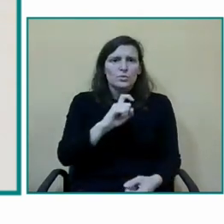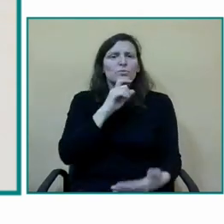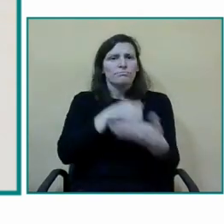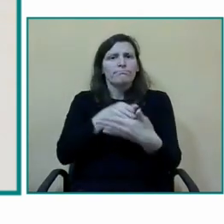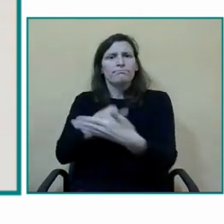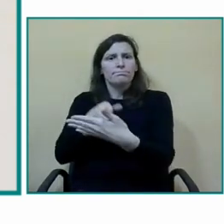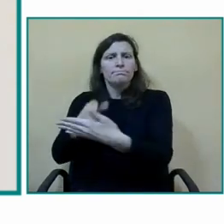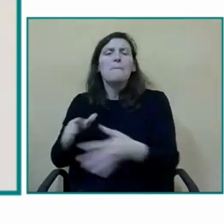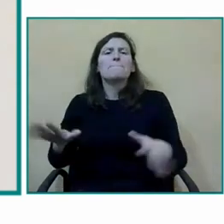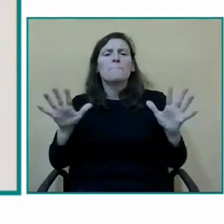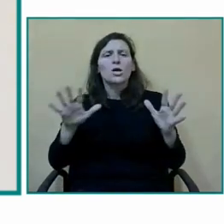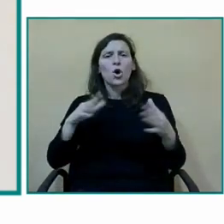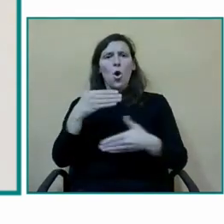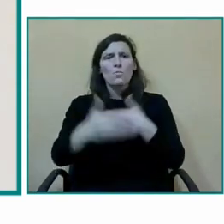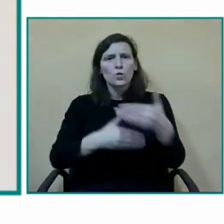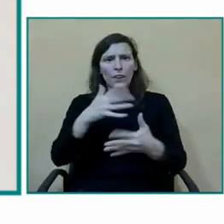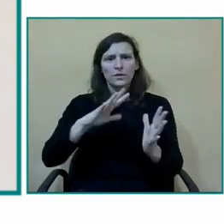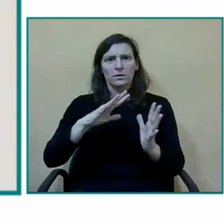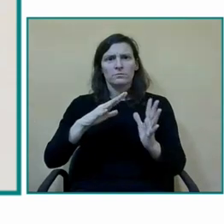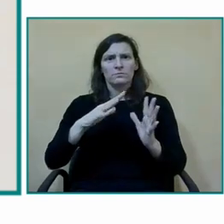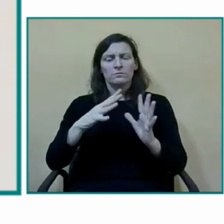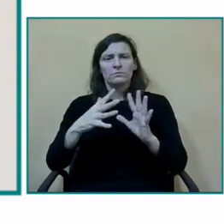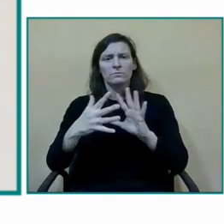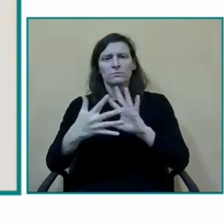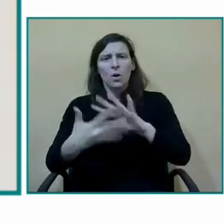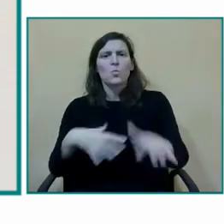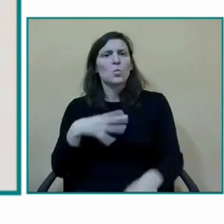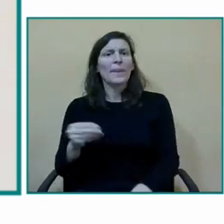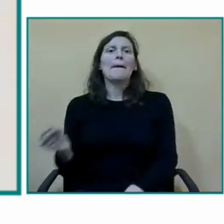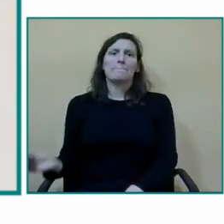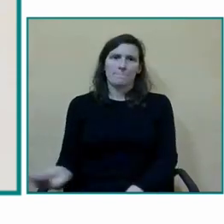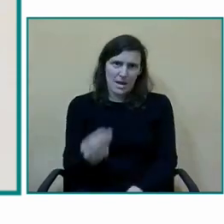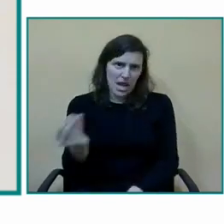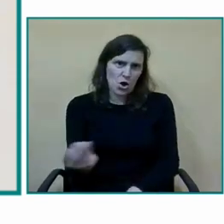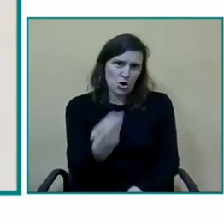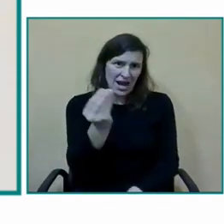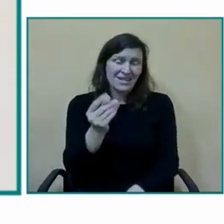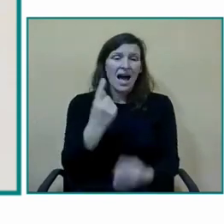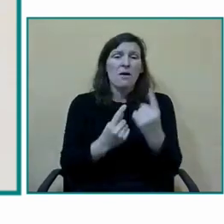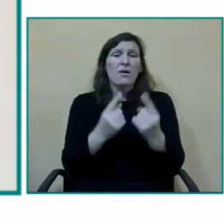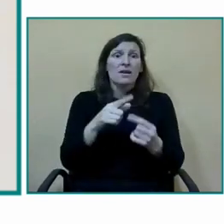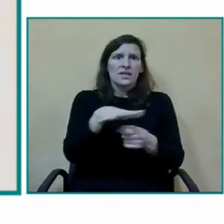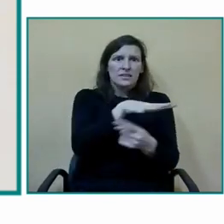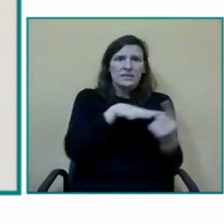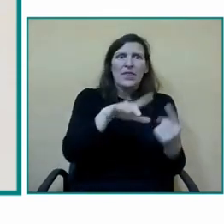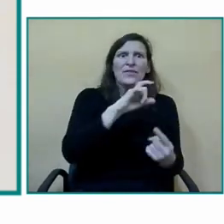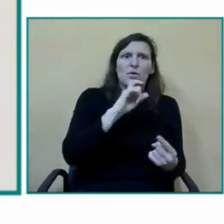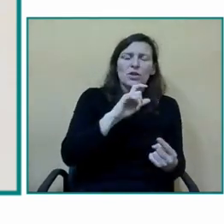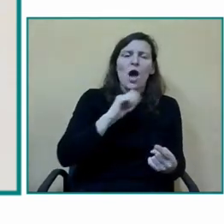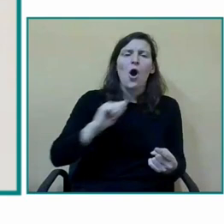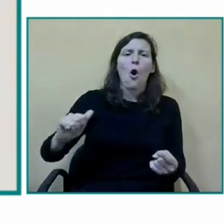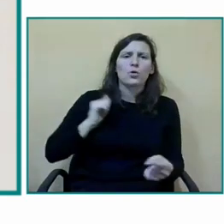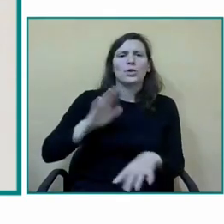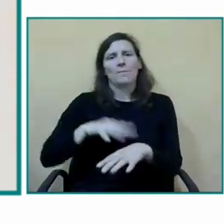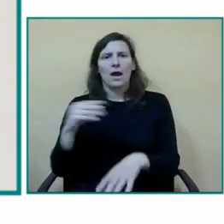este proceso de revisión y de mejora algo que sabemos que es muy complejo los diferentes miembros de